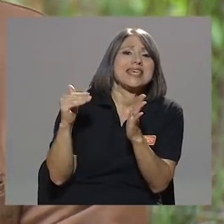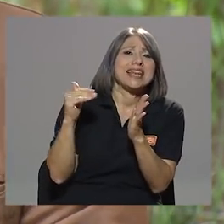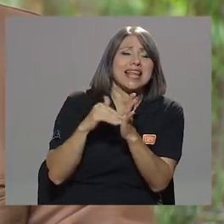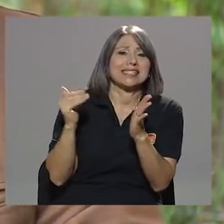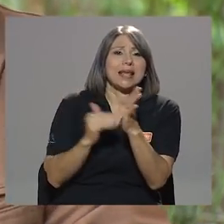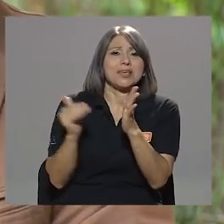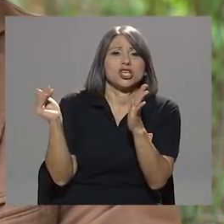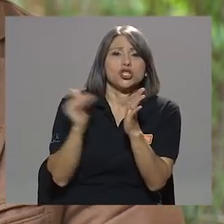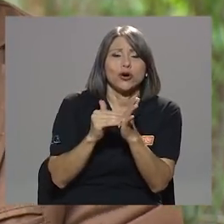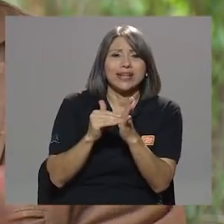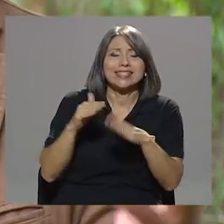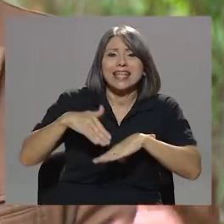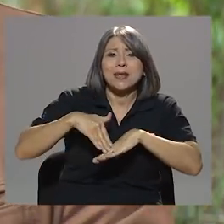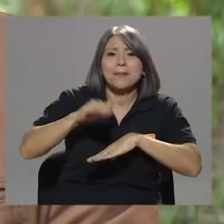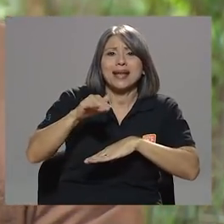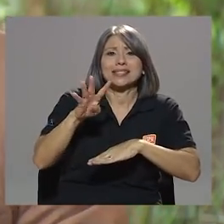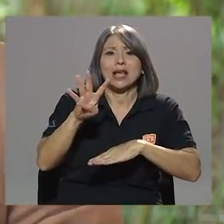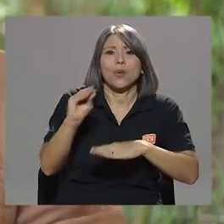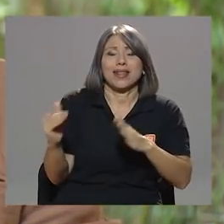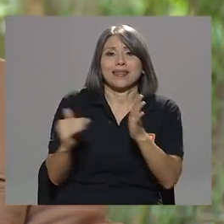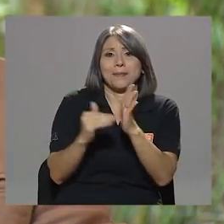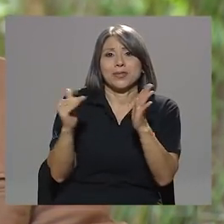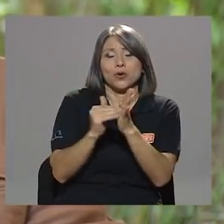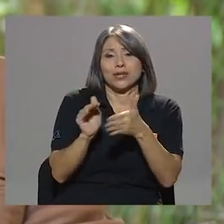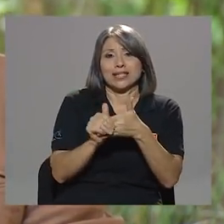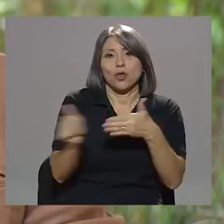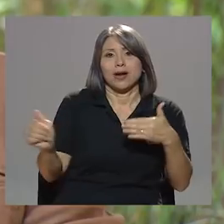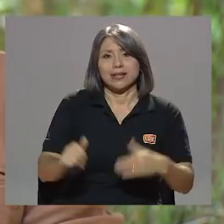y más de 40 millones de dólares.